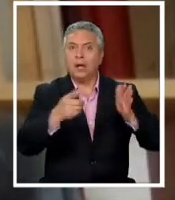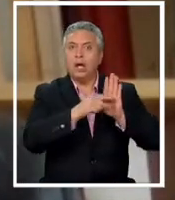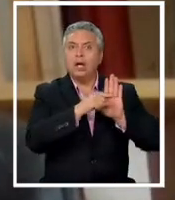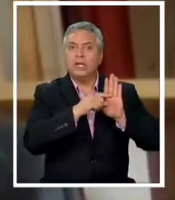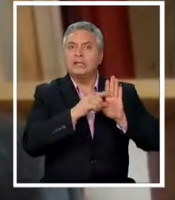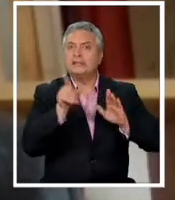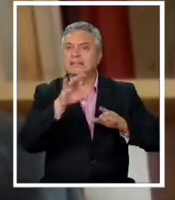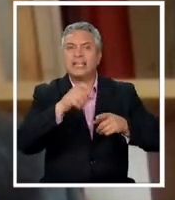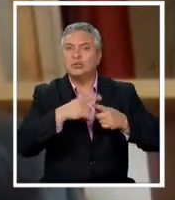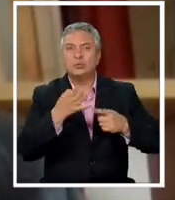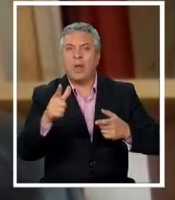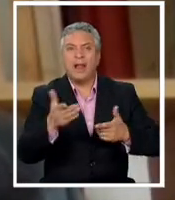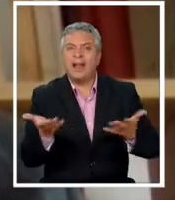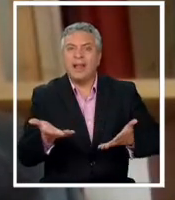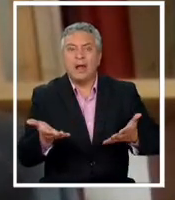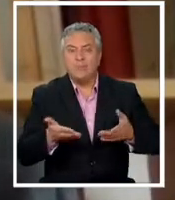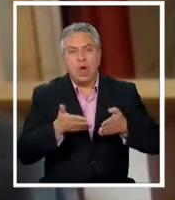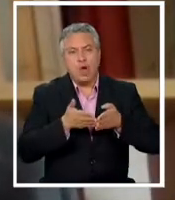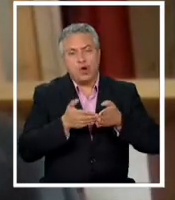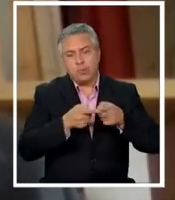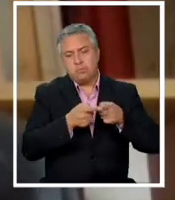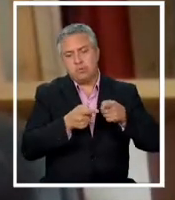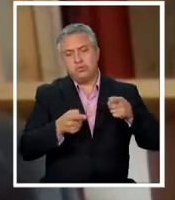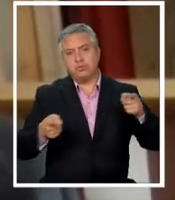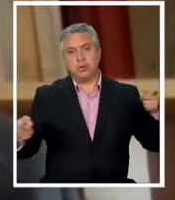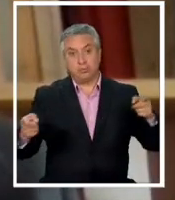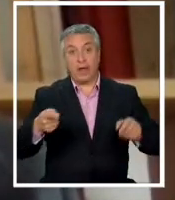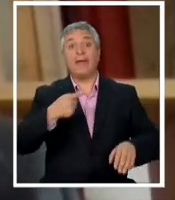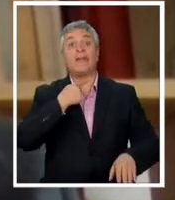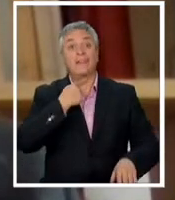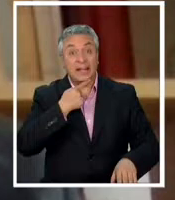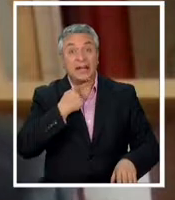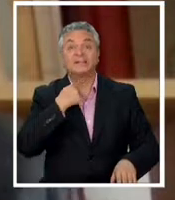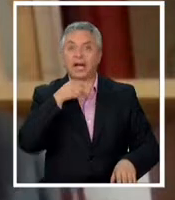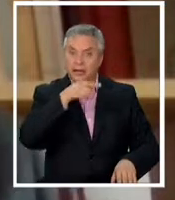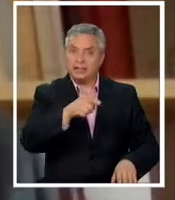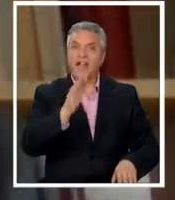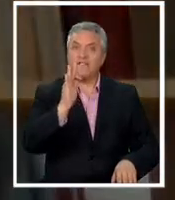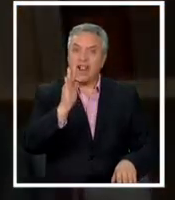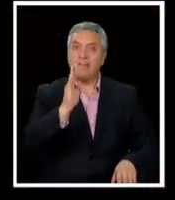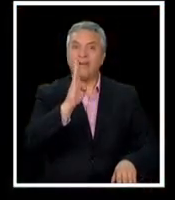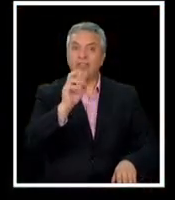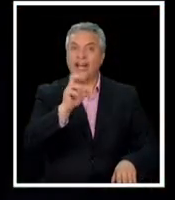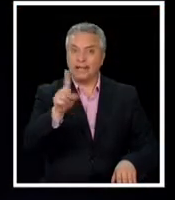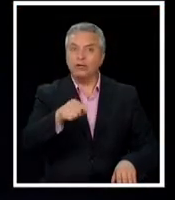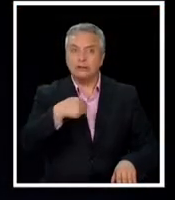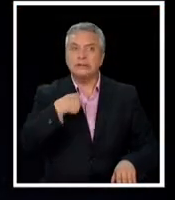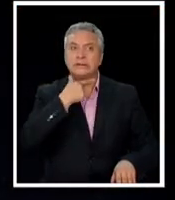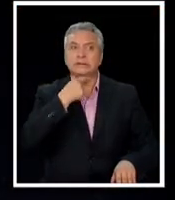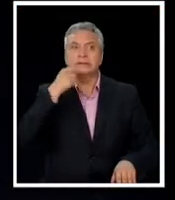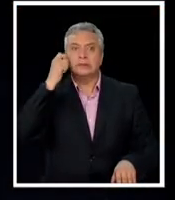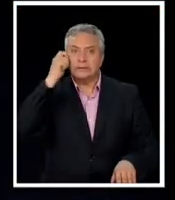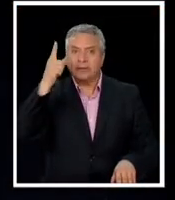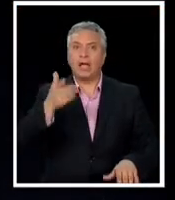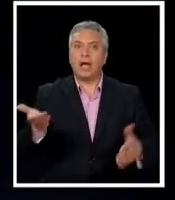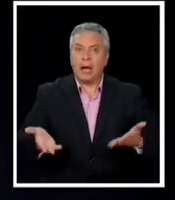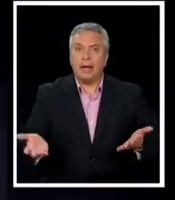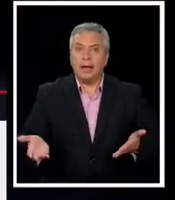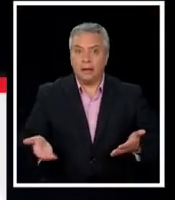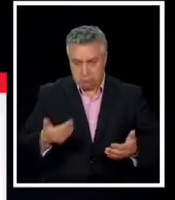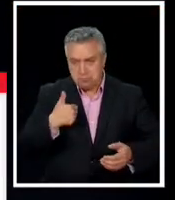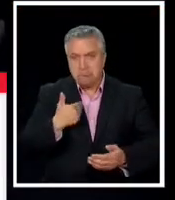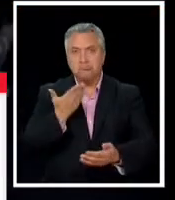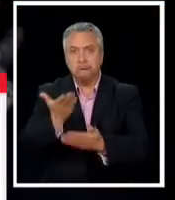muy amplia y por eso es es muy interesante lo que hace Felipe de Ríos para poder conocer los antecedentes. Información que podría usar para